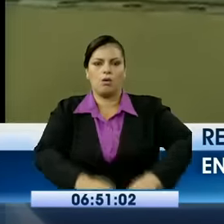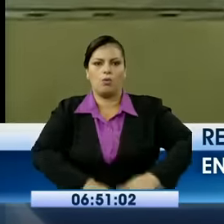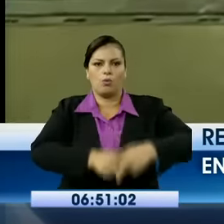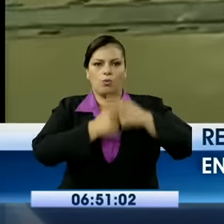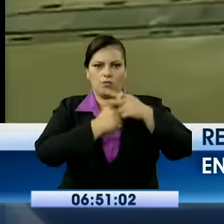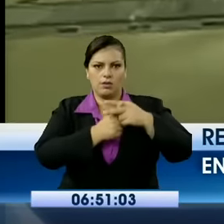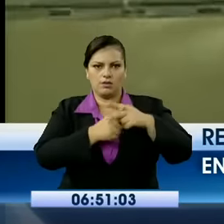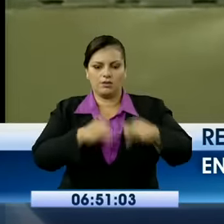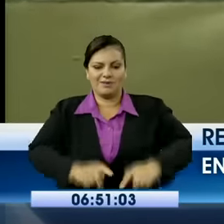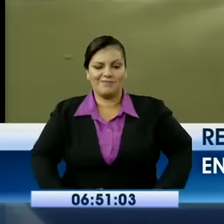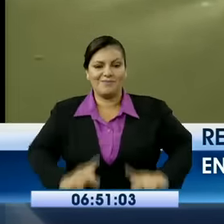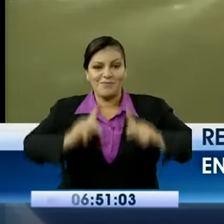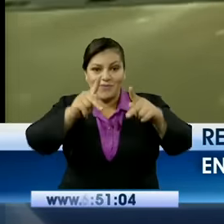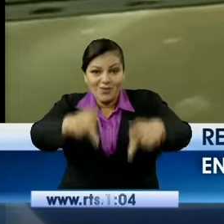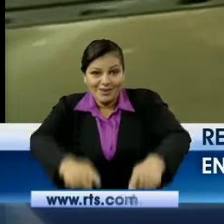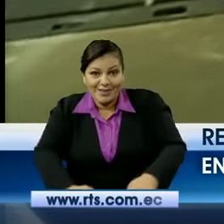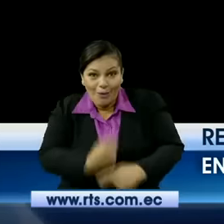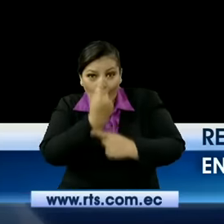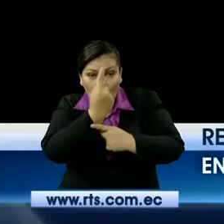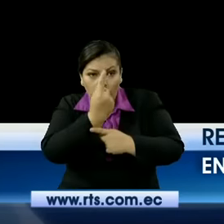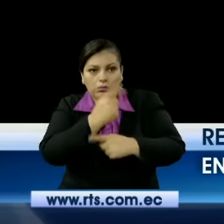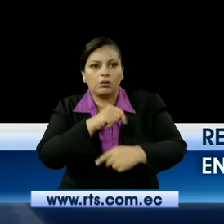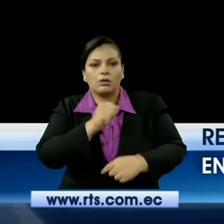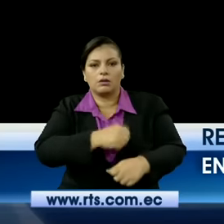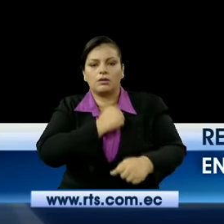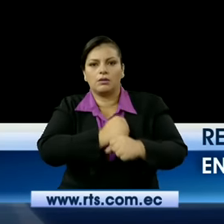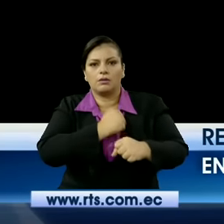primer puente. Hemos acabado ya el primer puente.